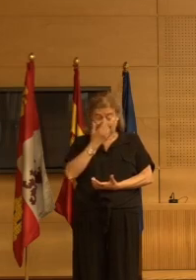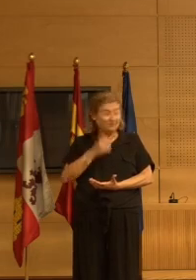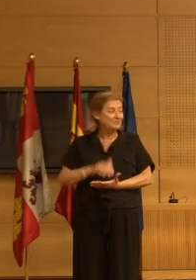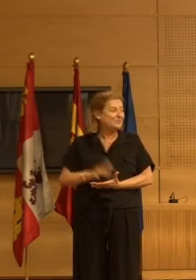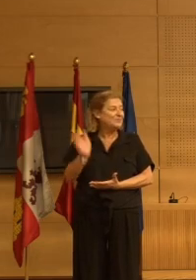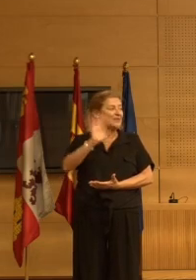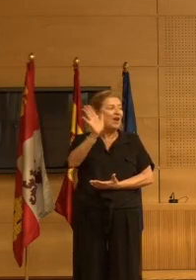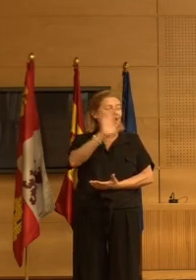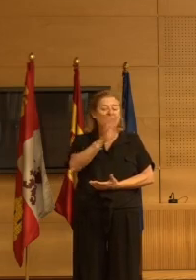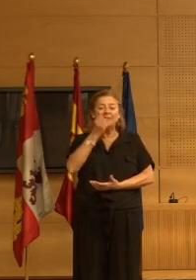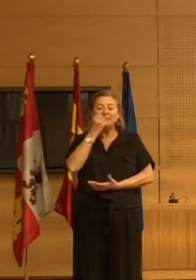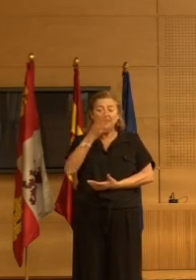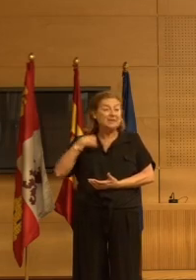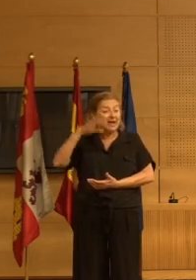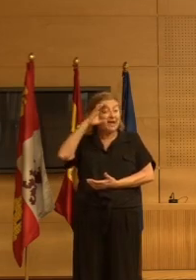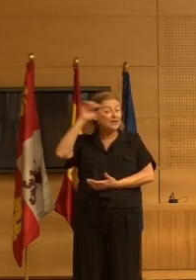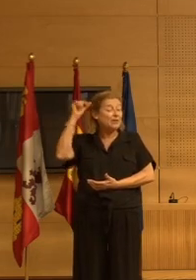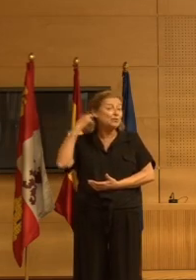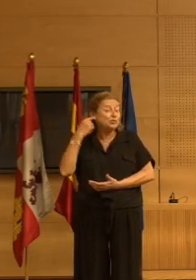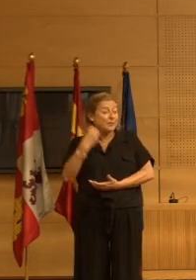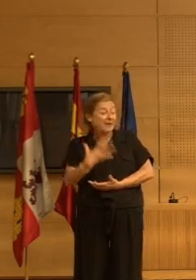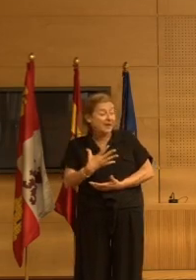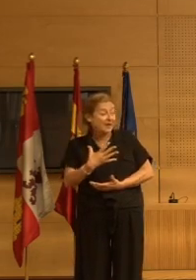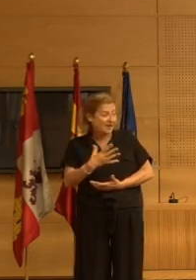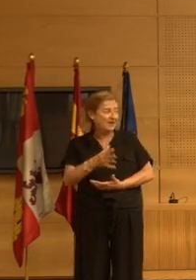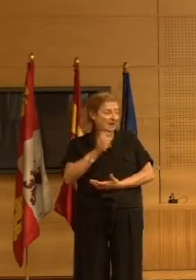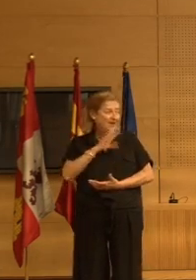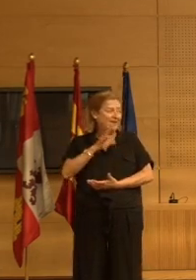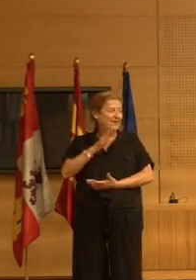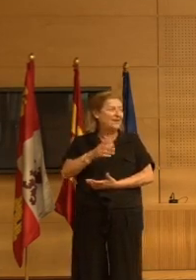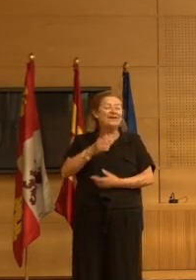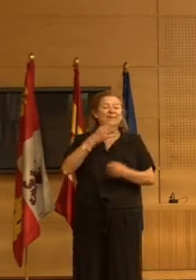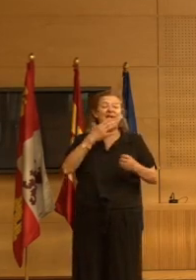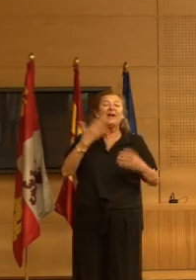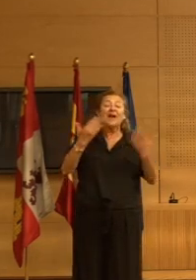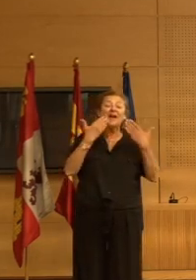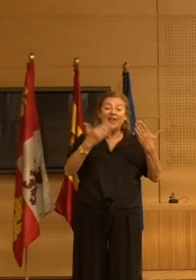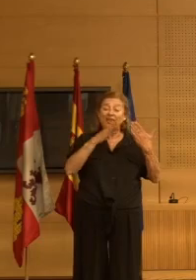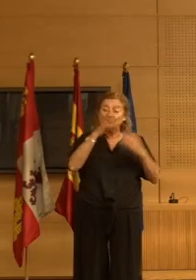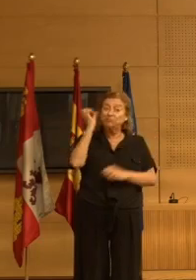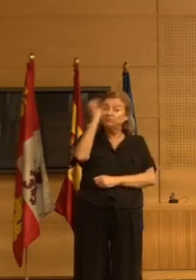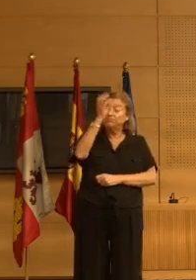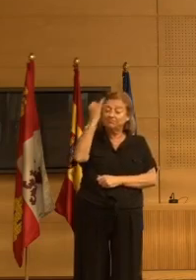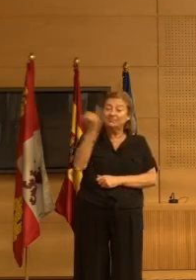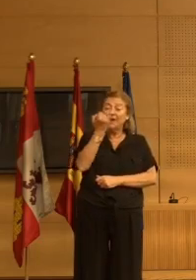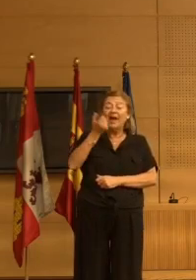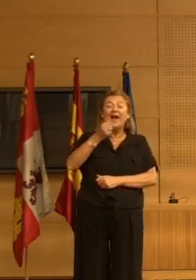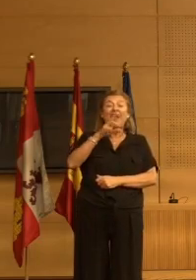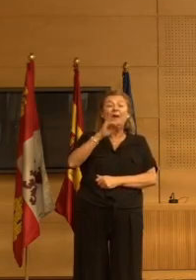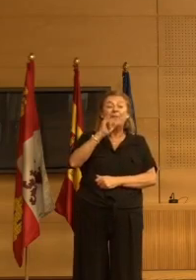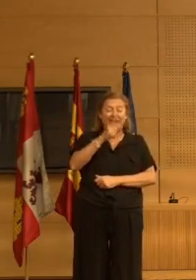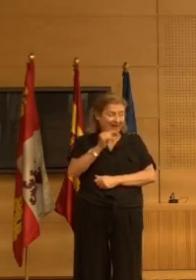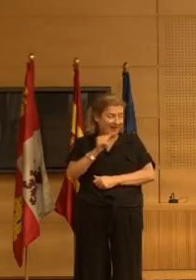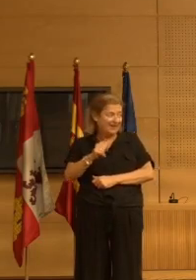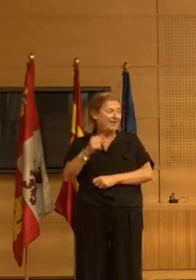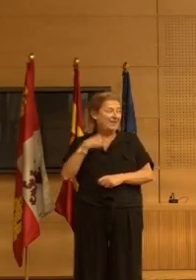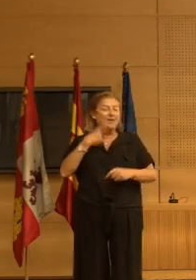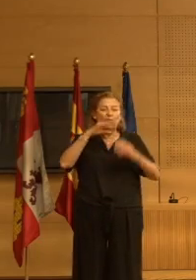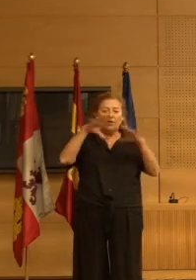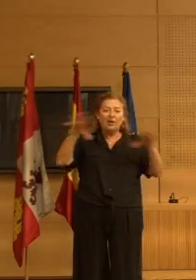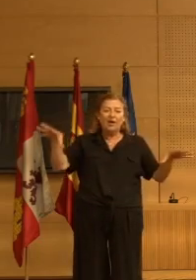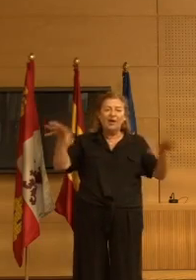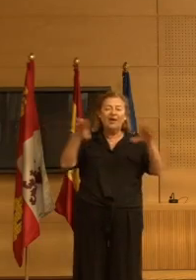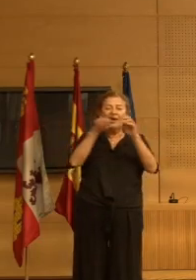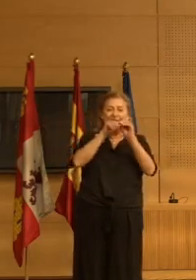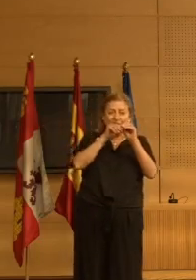hola muy buenas ¿me escucha bien? gracias por la ponencia Javier muy informativa creo que es un resumen muy